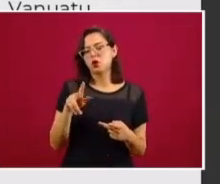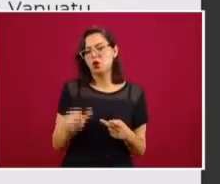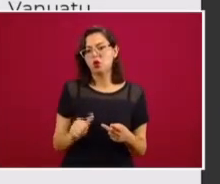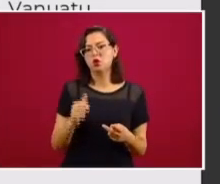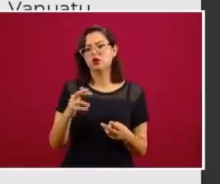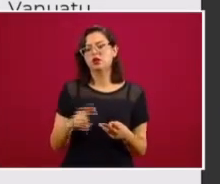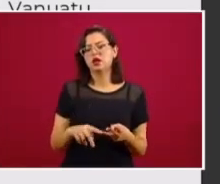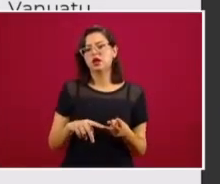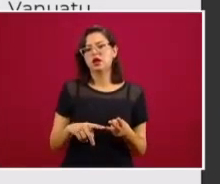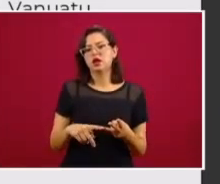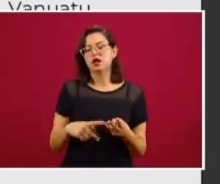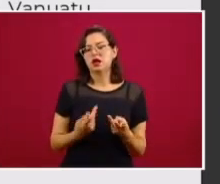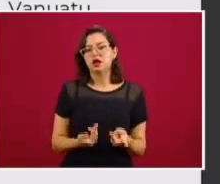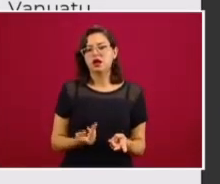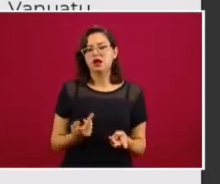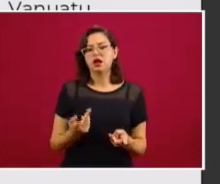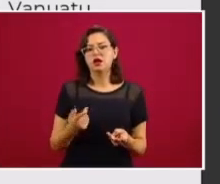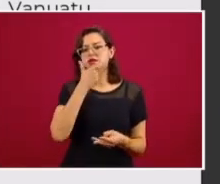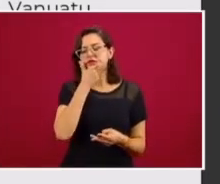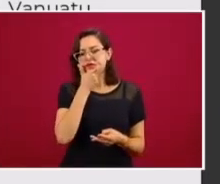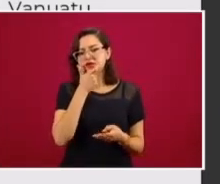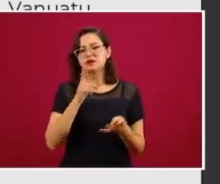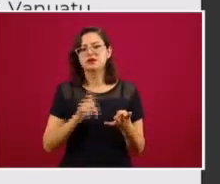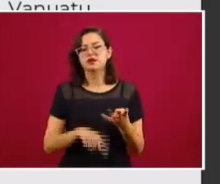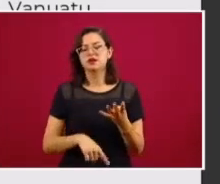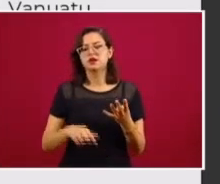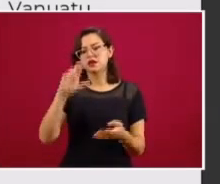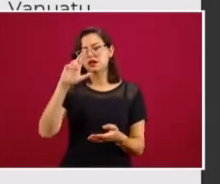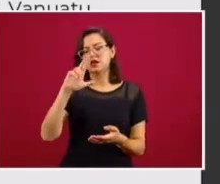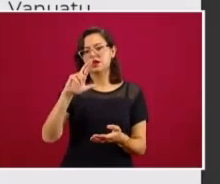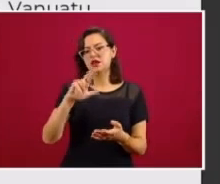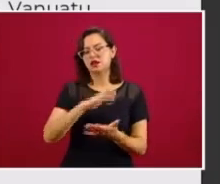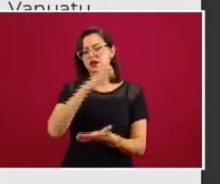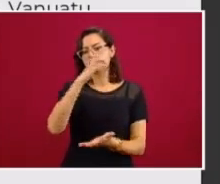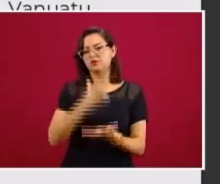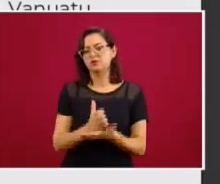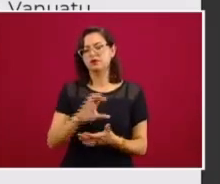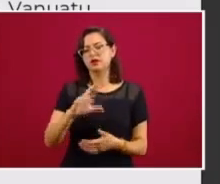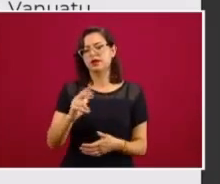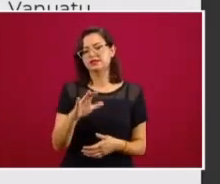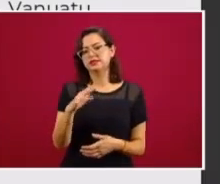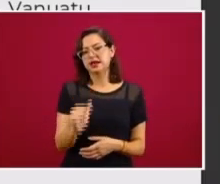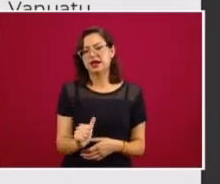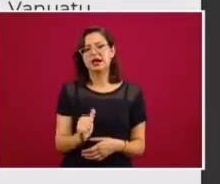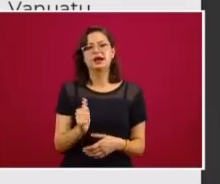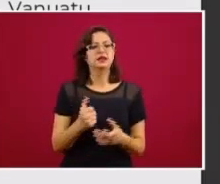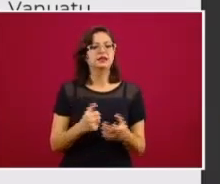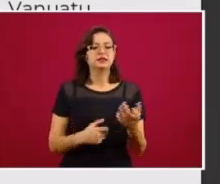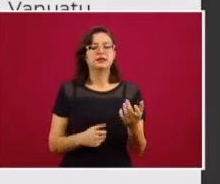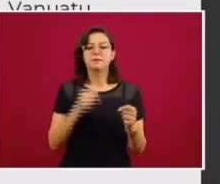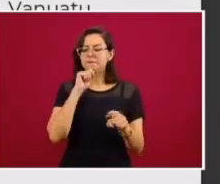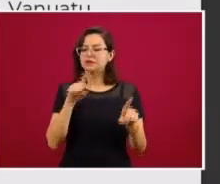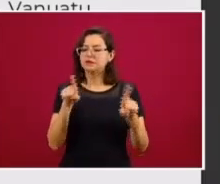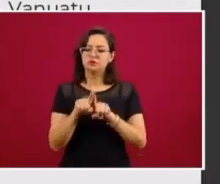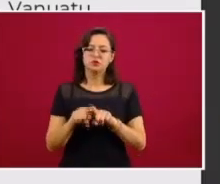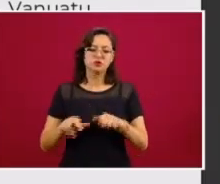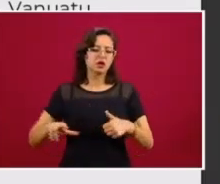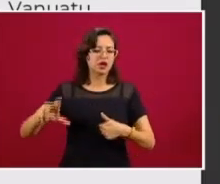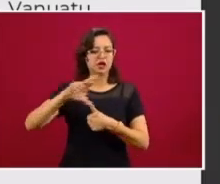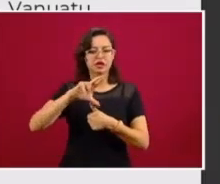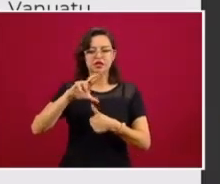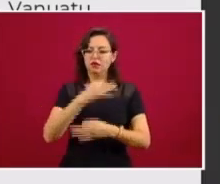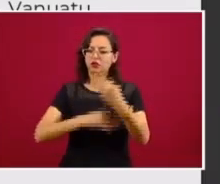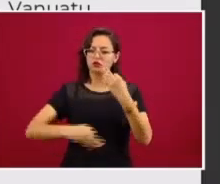Reino Unido, la República Checa y todo, por ejemplo, todo el Caribe, todo el Caricom